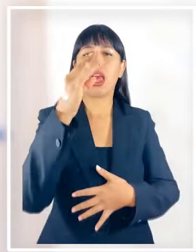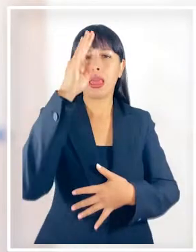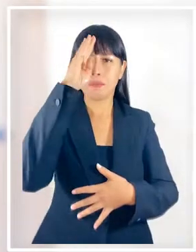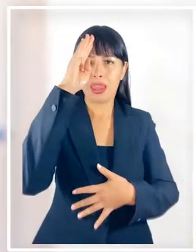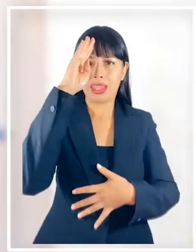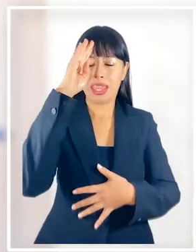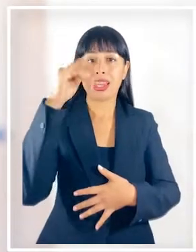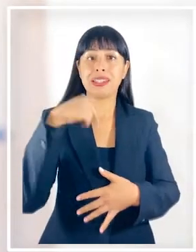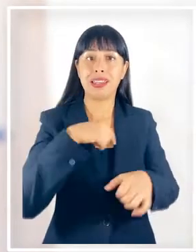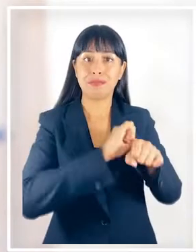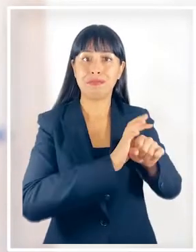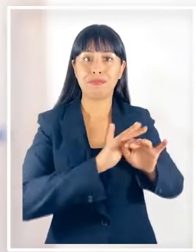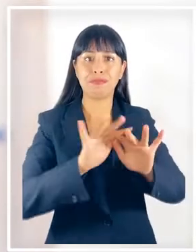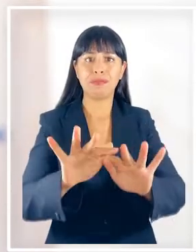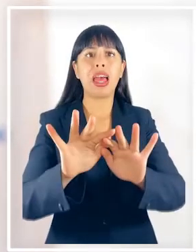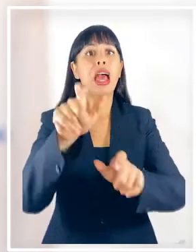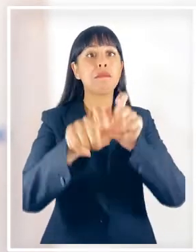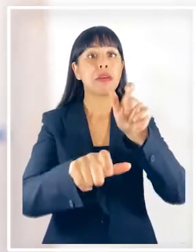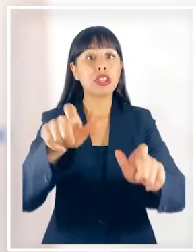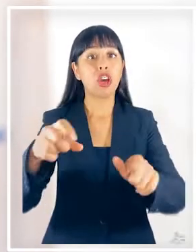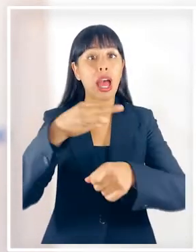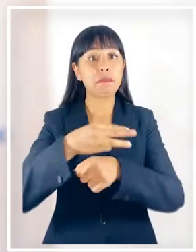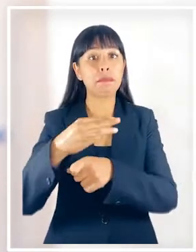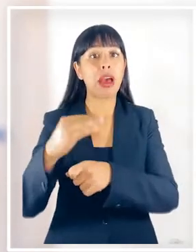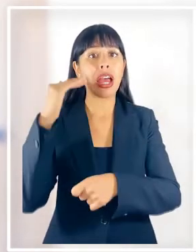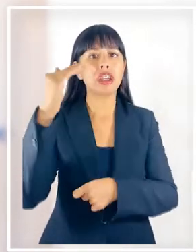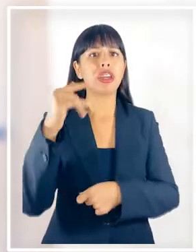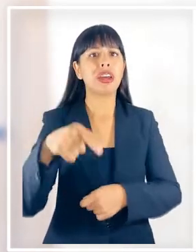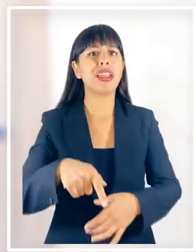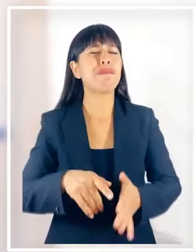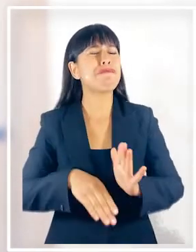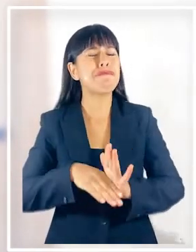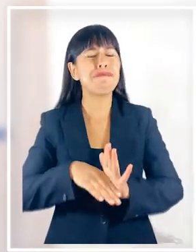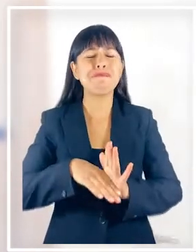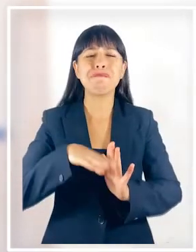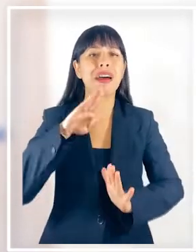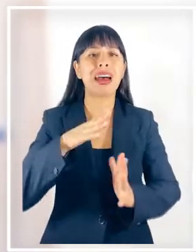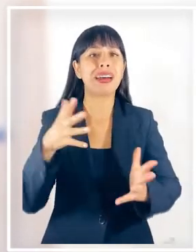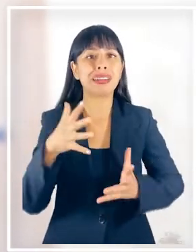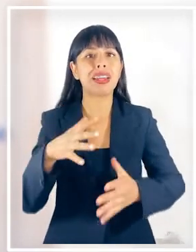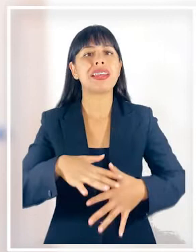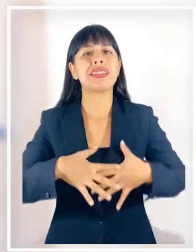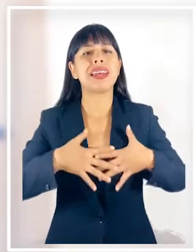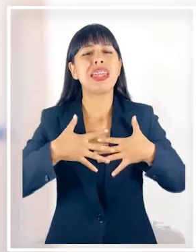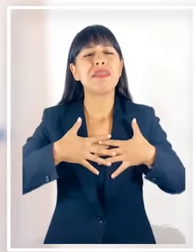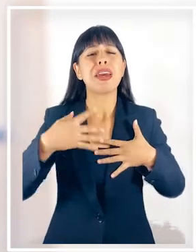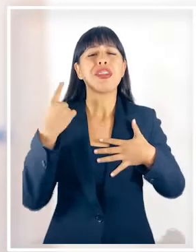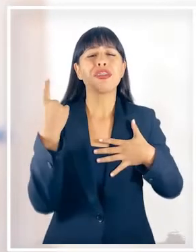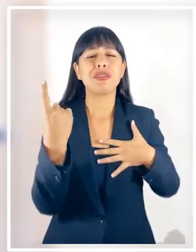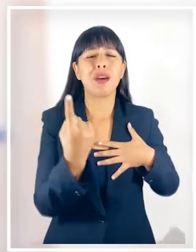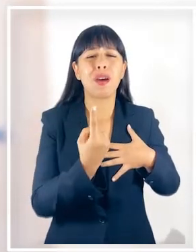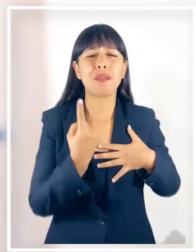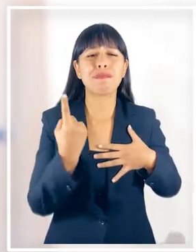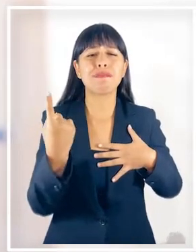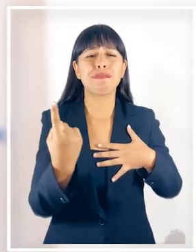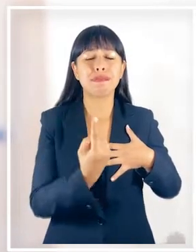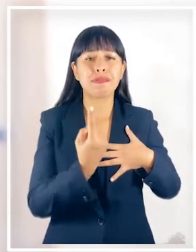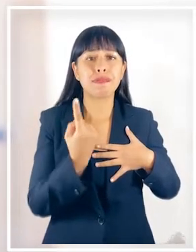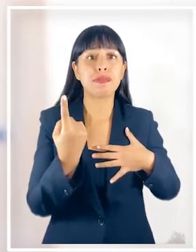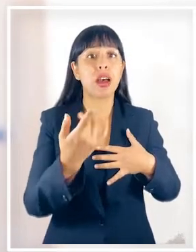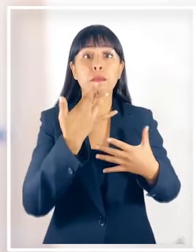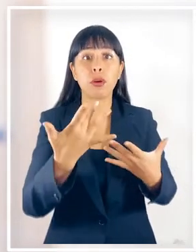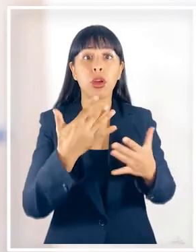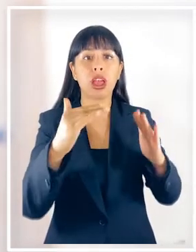han fomentado o ha aumentado el sentimiento de soledad debido a las fuertes restricciones ya que han pedido contactos con sus seres